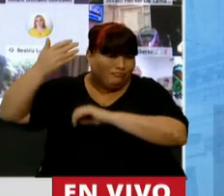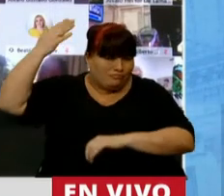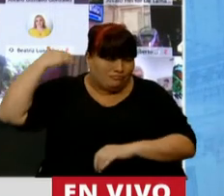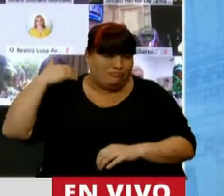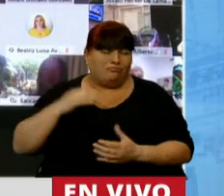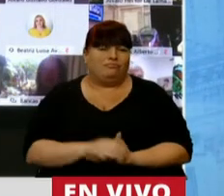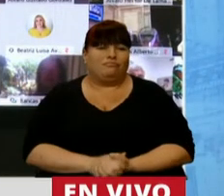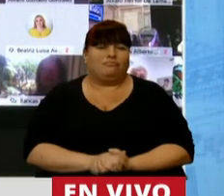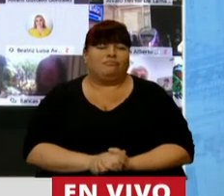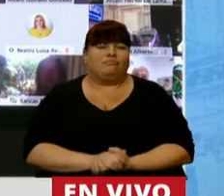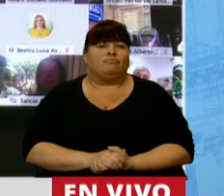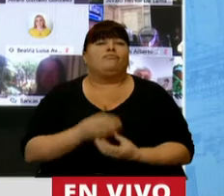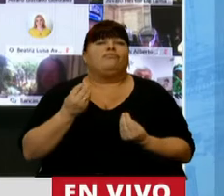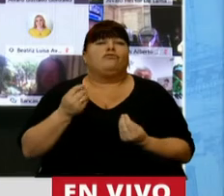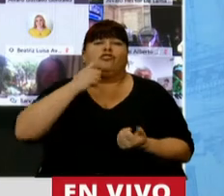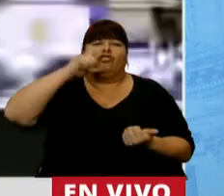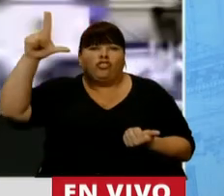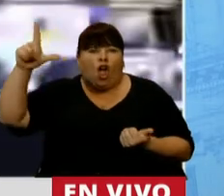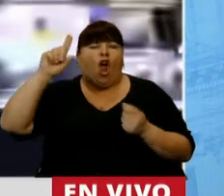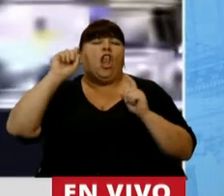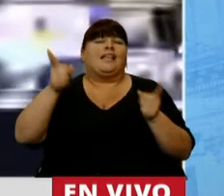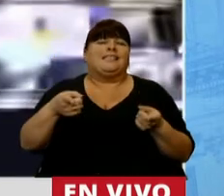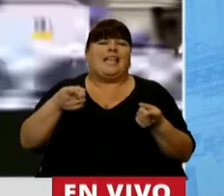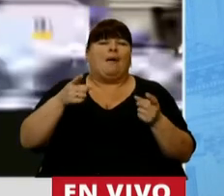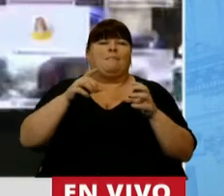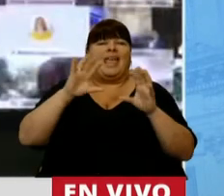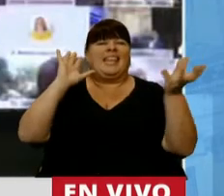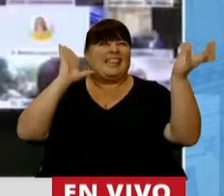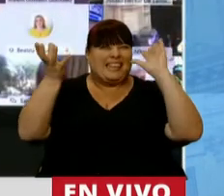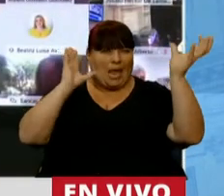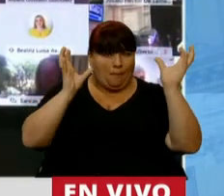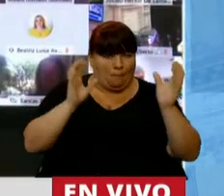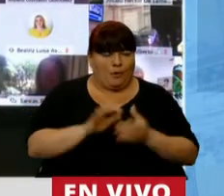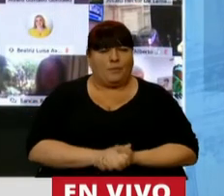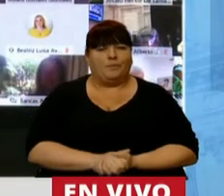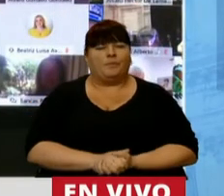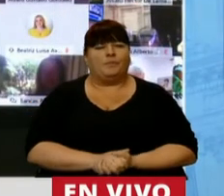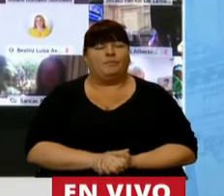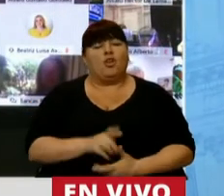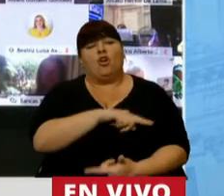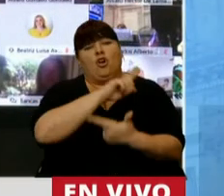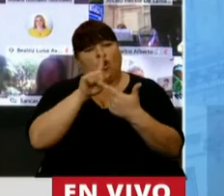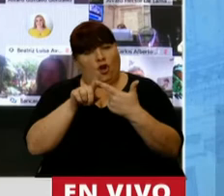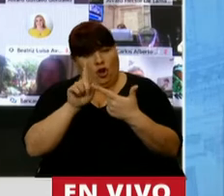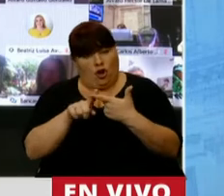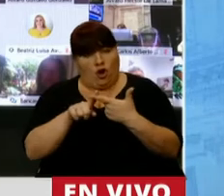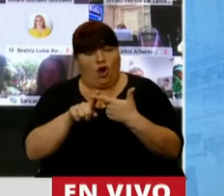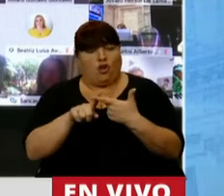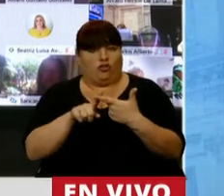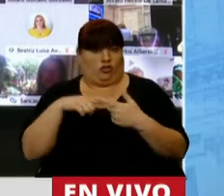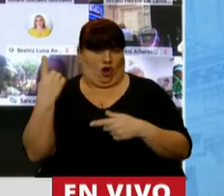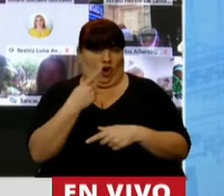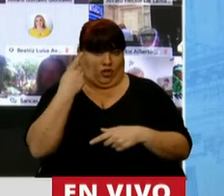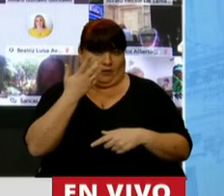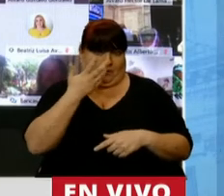en la actividad solar y en la dinámica del sistema climático. Y otro, que es el que nos